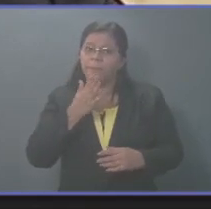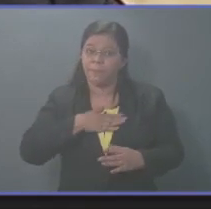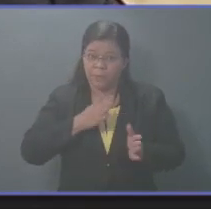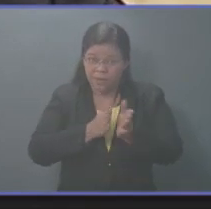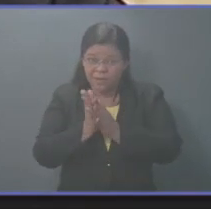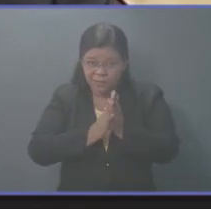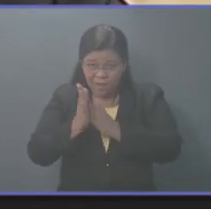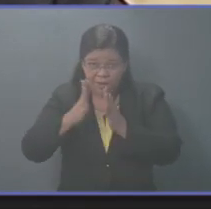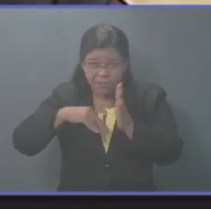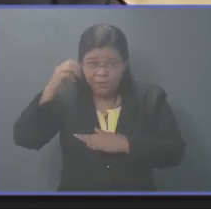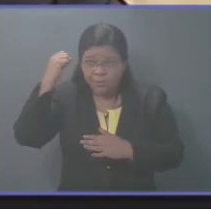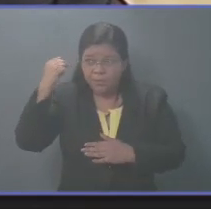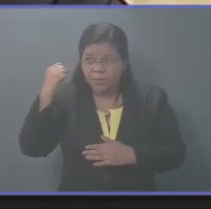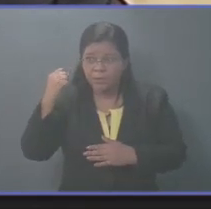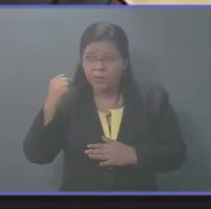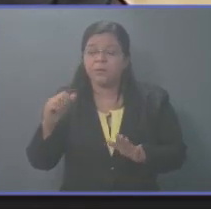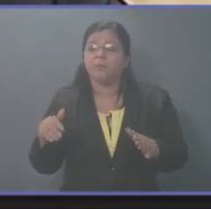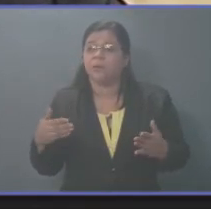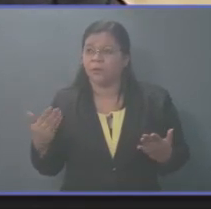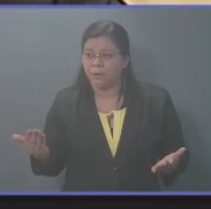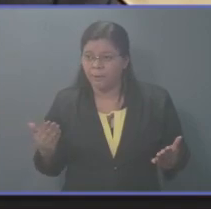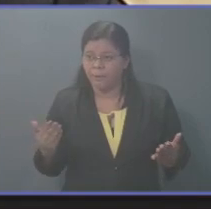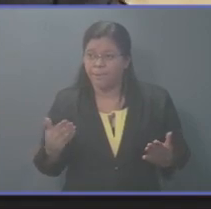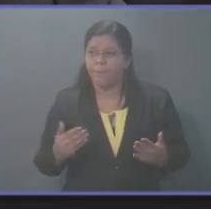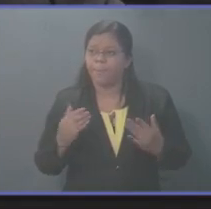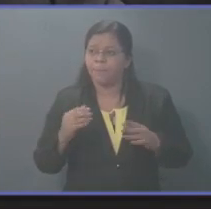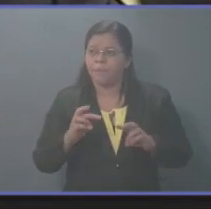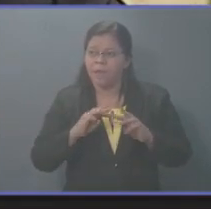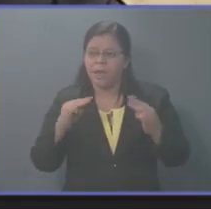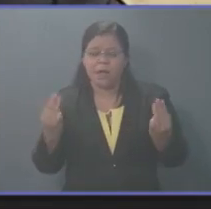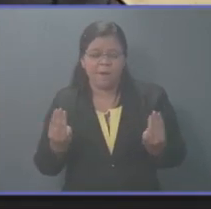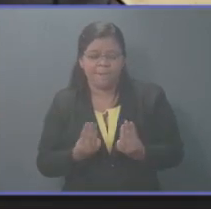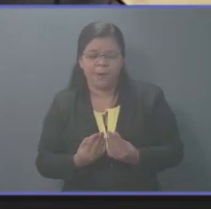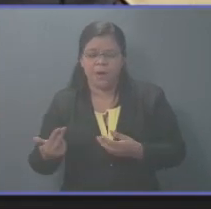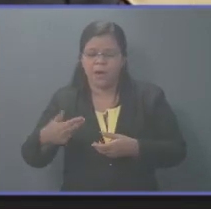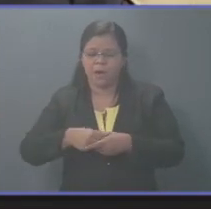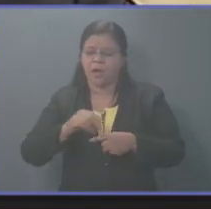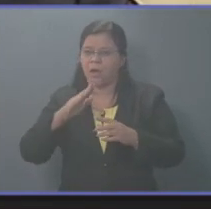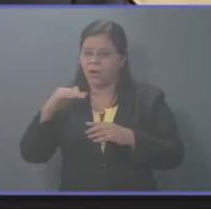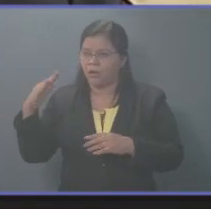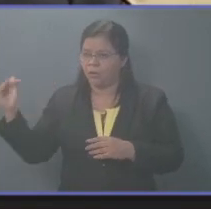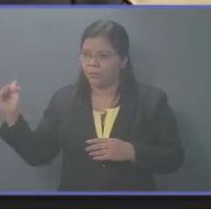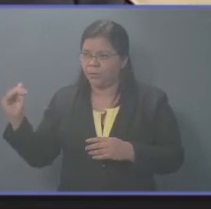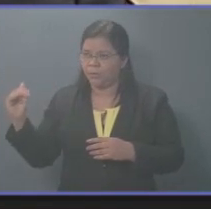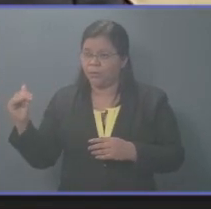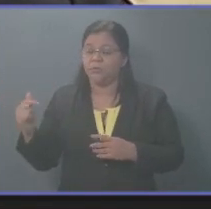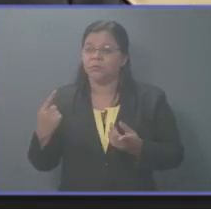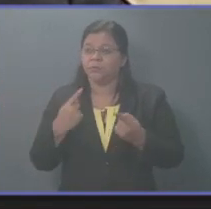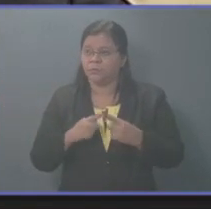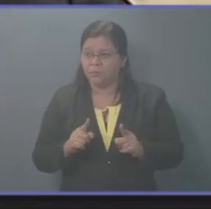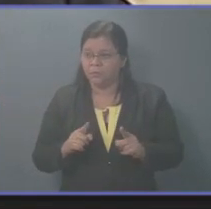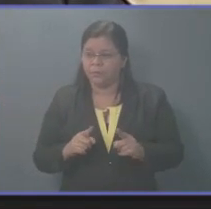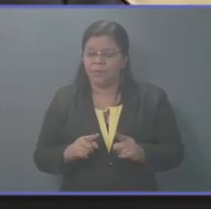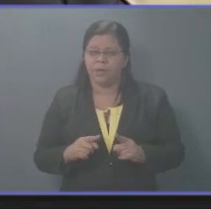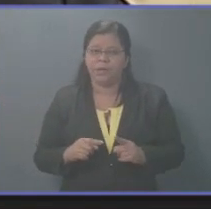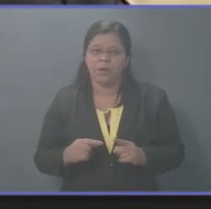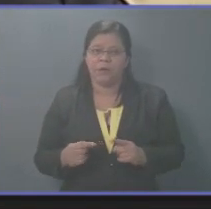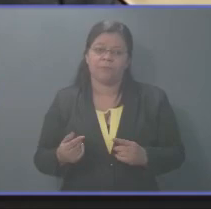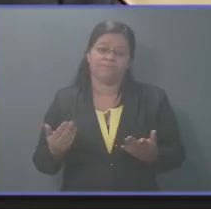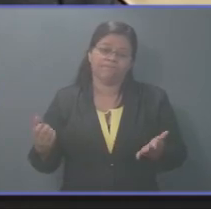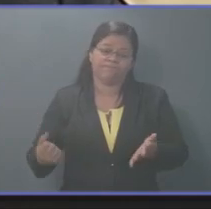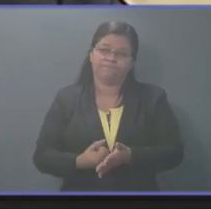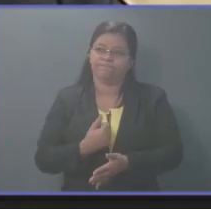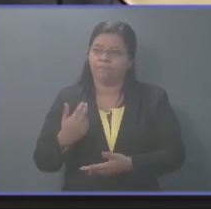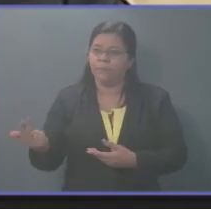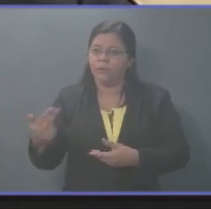principal va en el accionar de las pandillas en este país que lastimosamente han infiltrado la política.